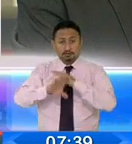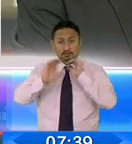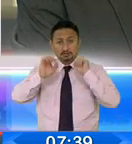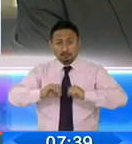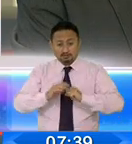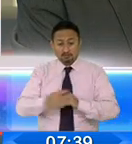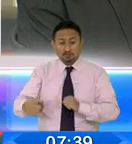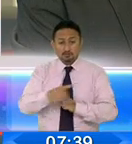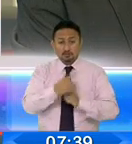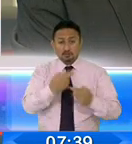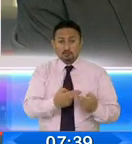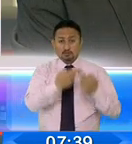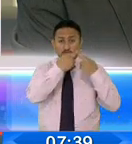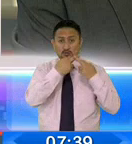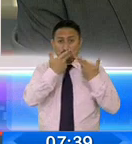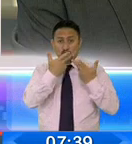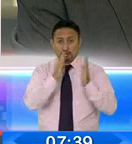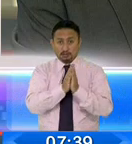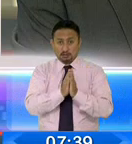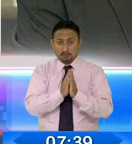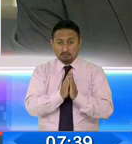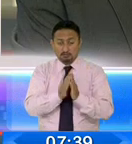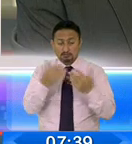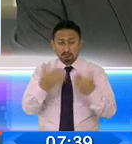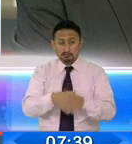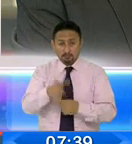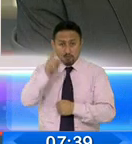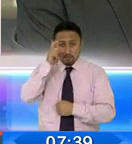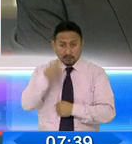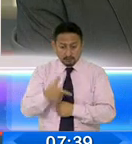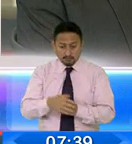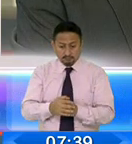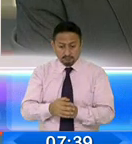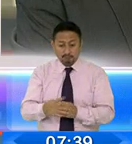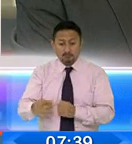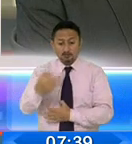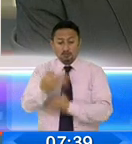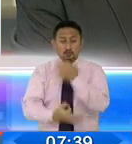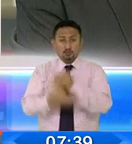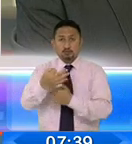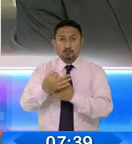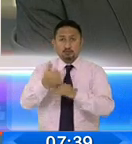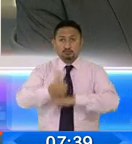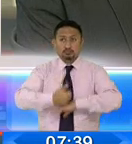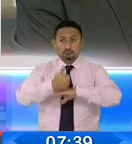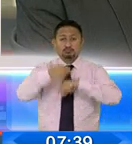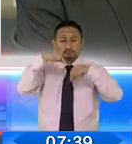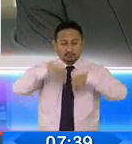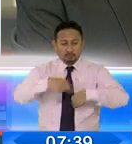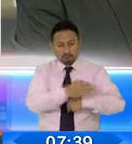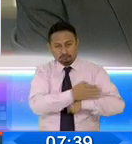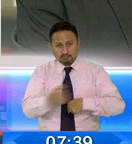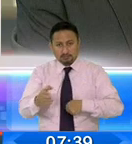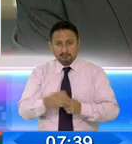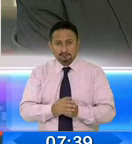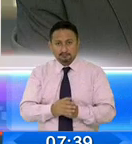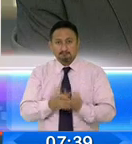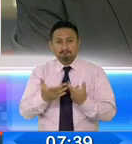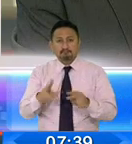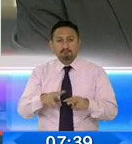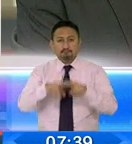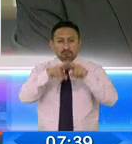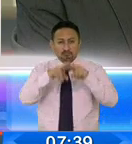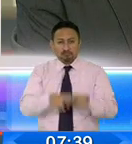cumplir con el pedido que hace la Fiscalía y que le autoriza el juez para que se realice el peritaje